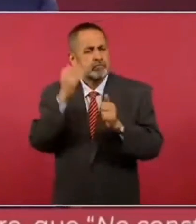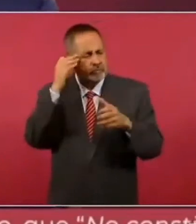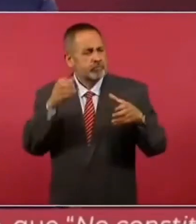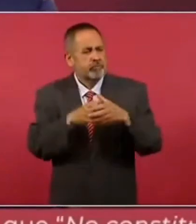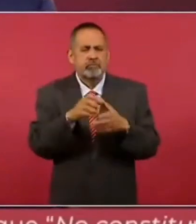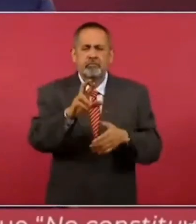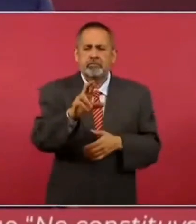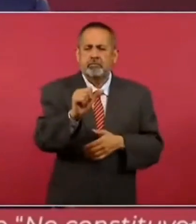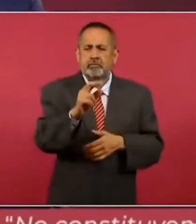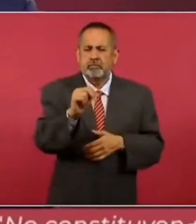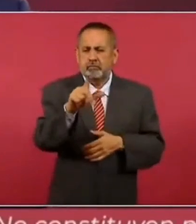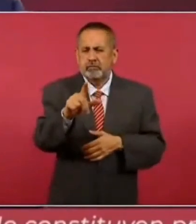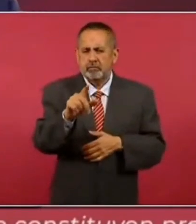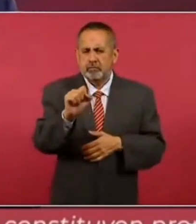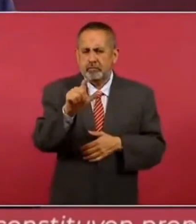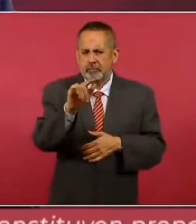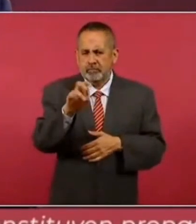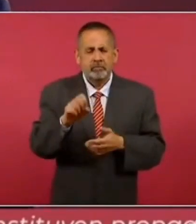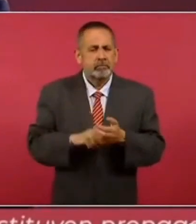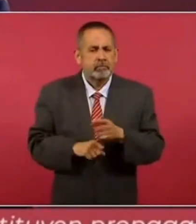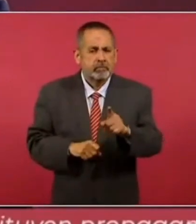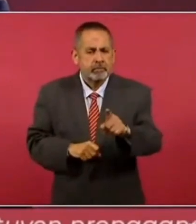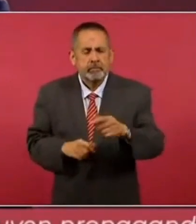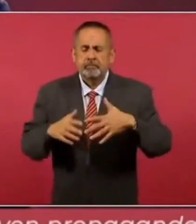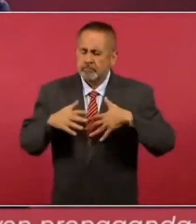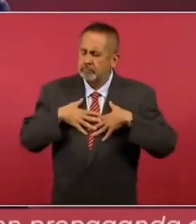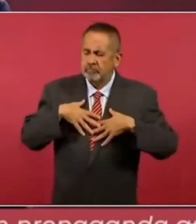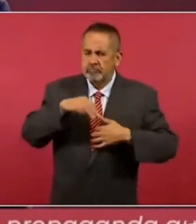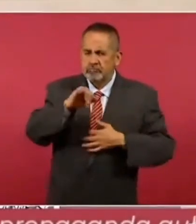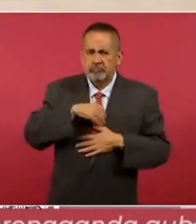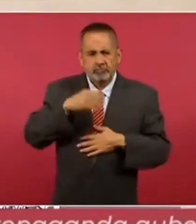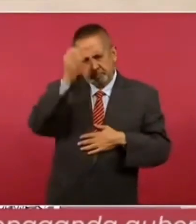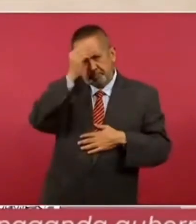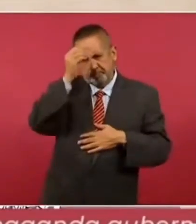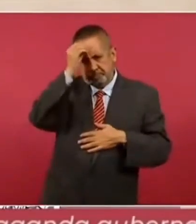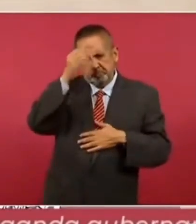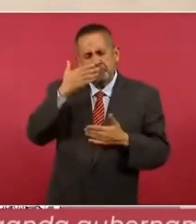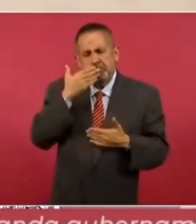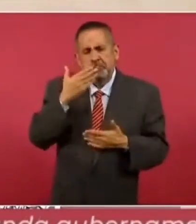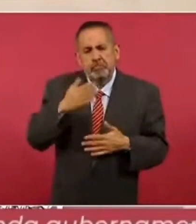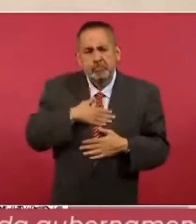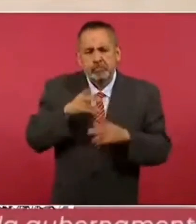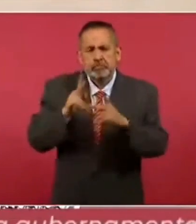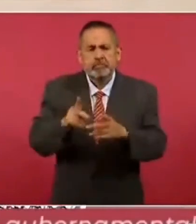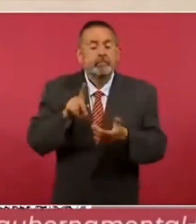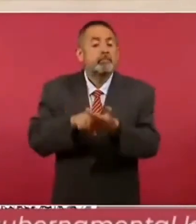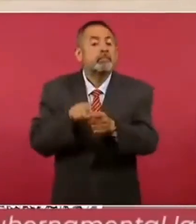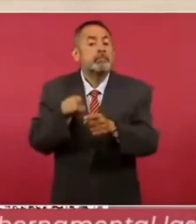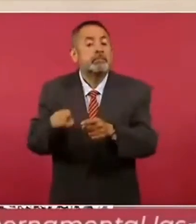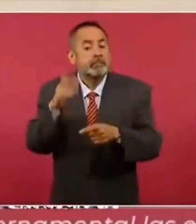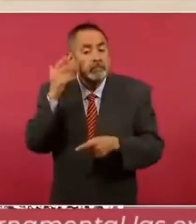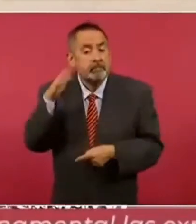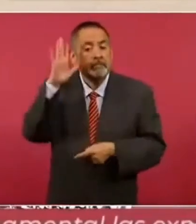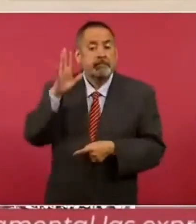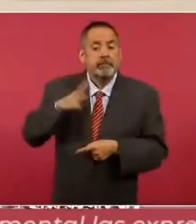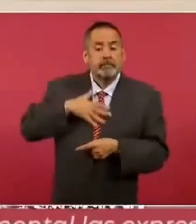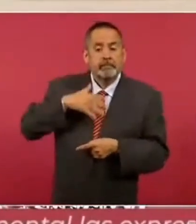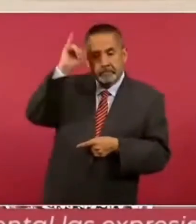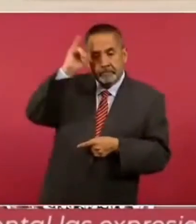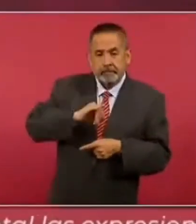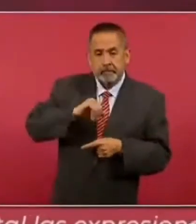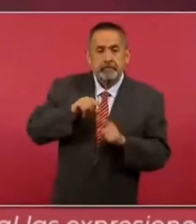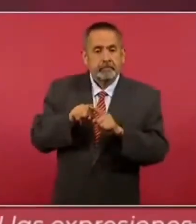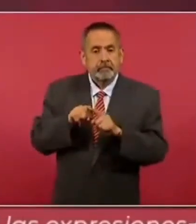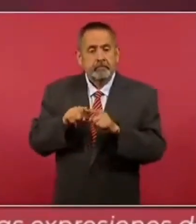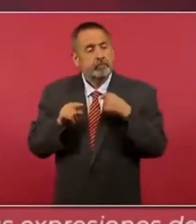yo tengo una opinión de él buena. Él fue mi jefe cuando